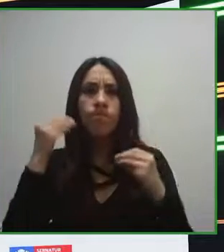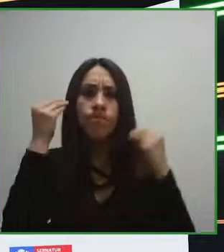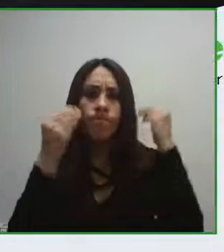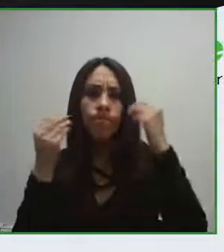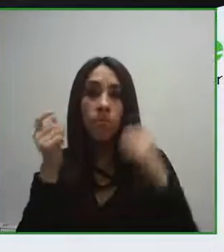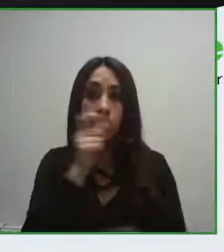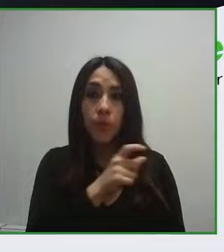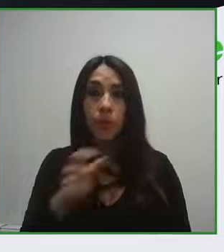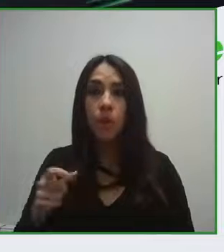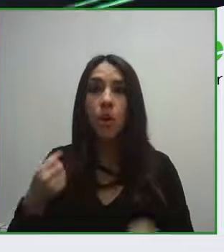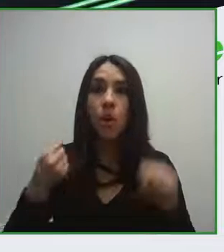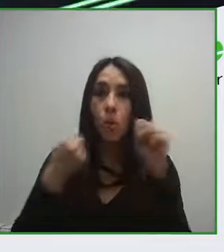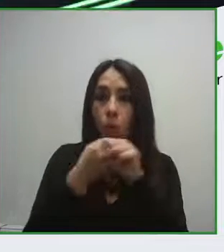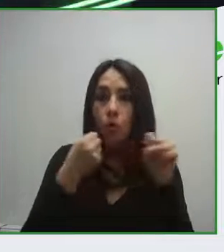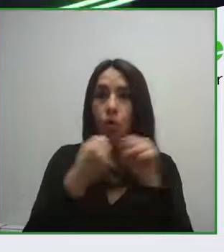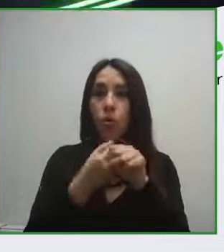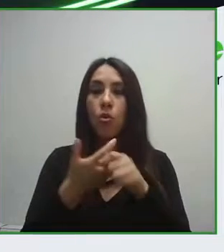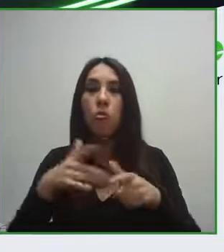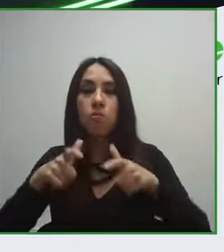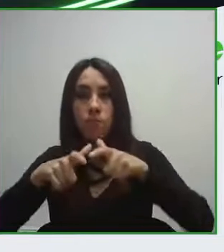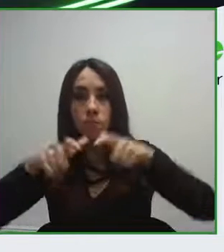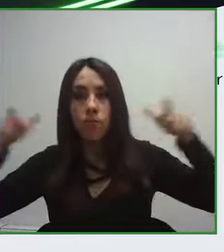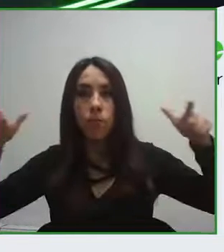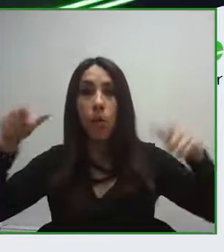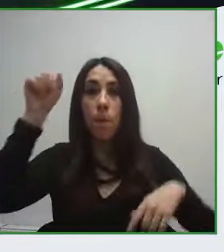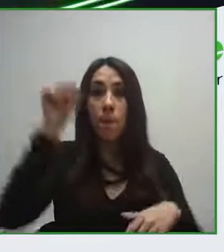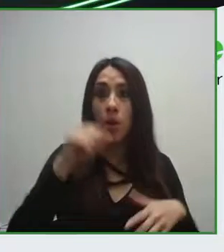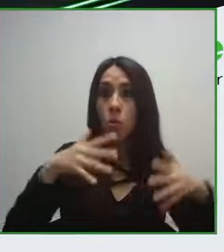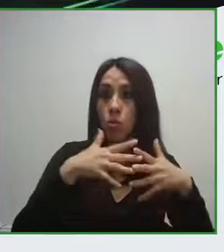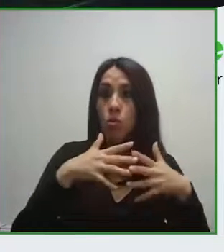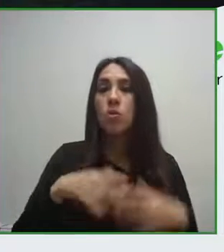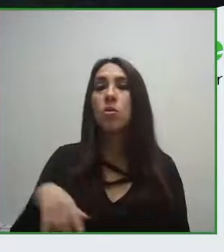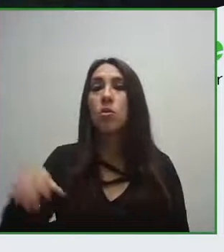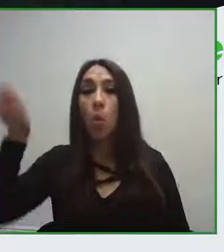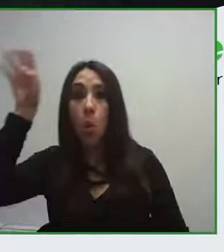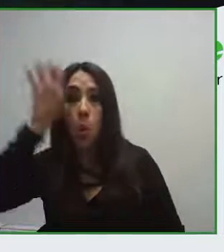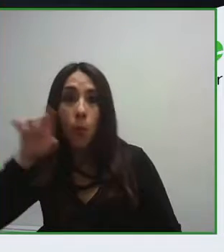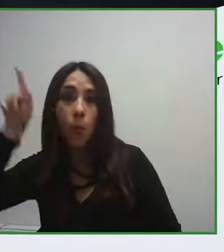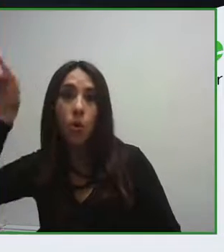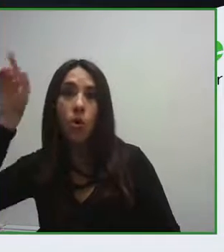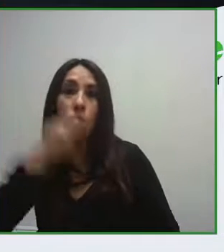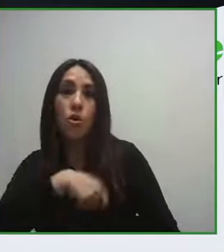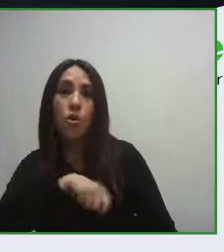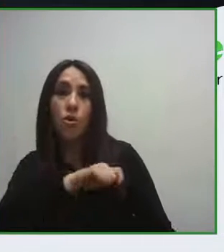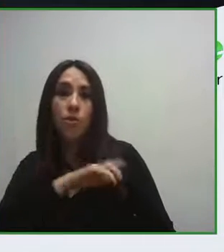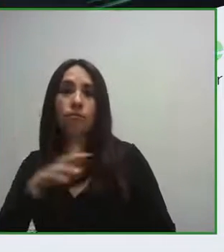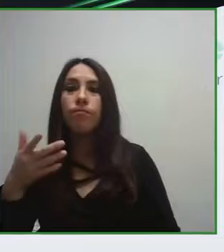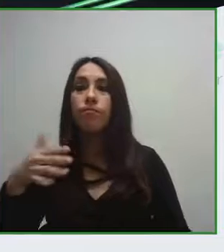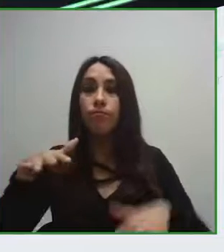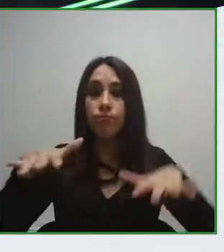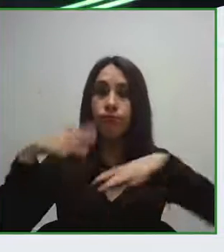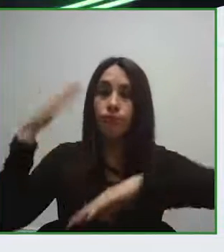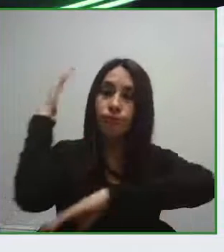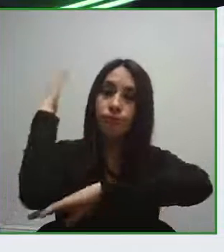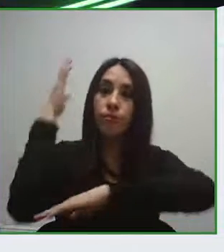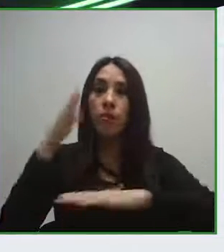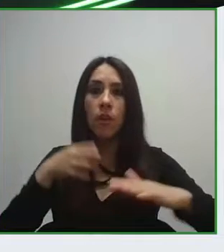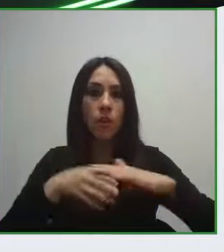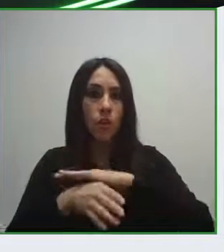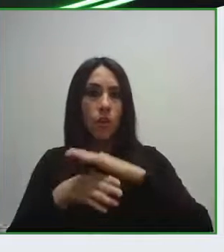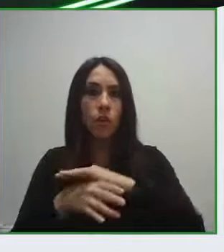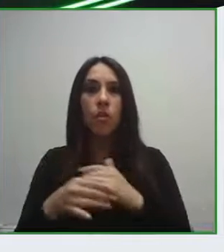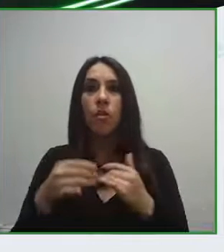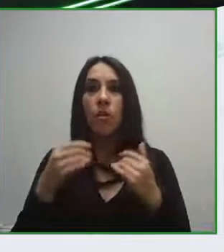A continuación, comenzaremos la sesión sobre accesibilidad física y al transporte, tema clave para el desarrollo de una sociedad